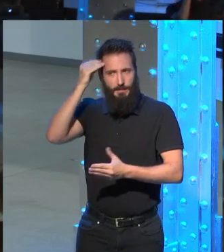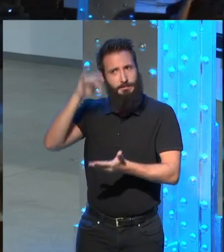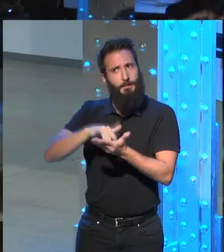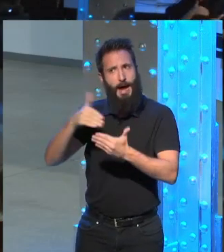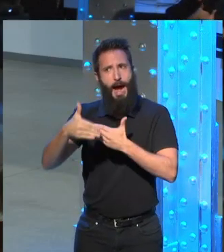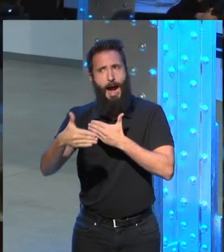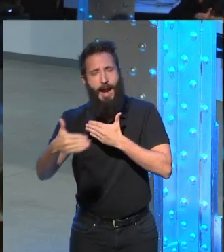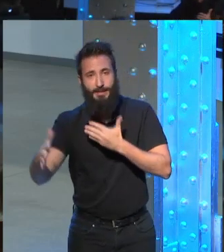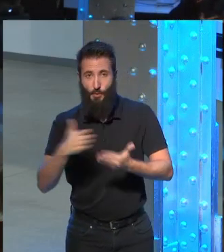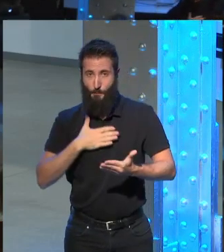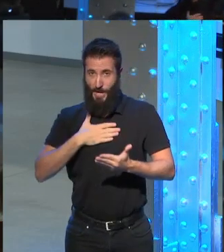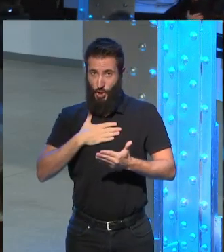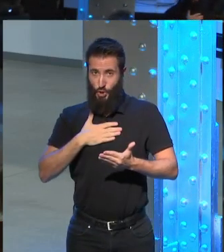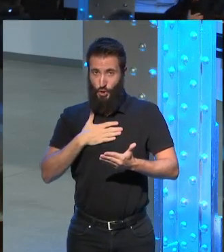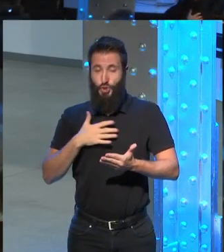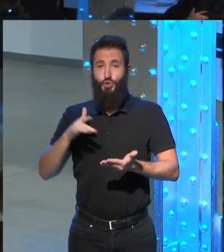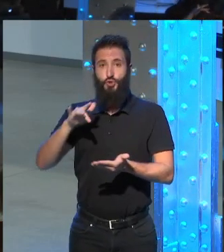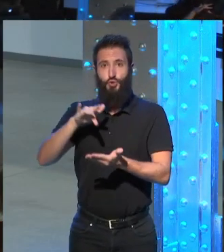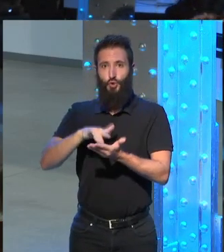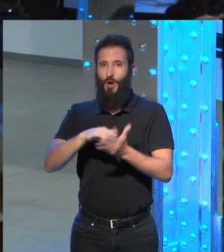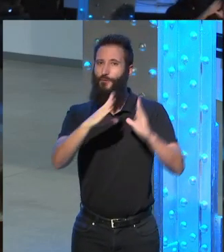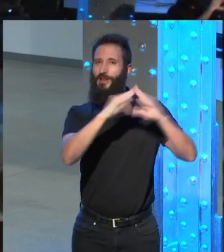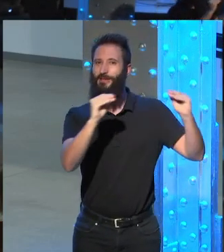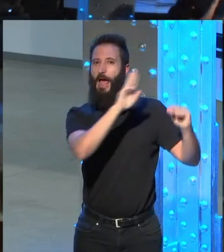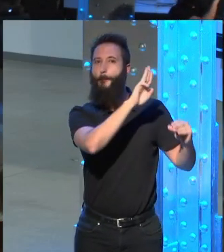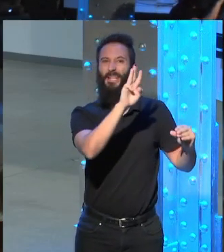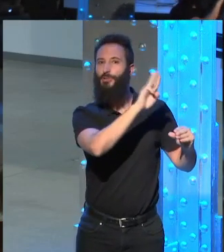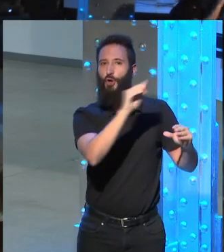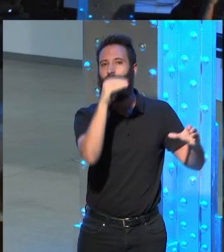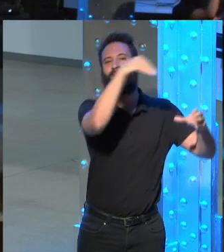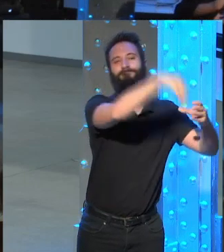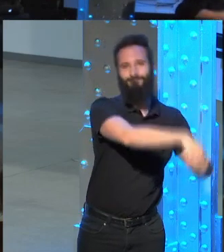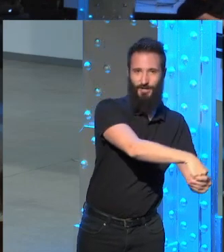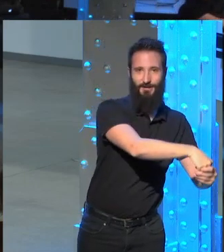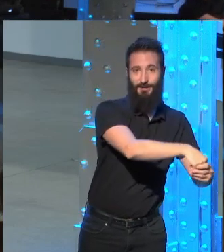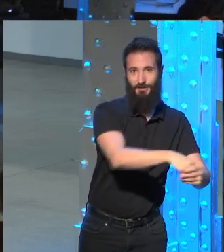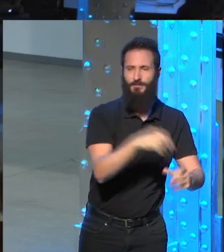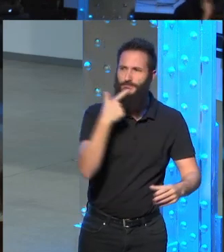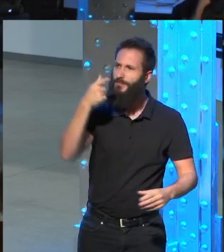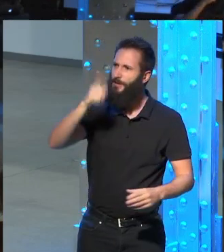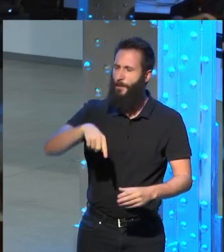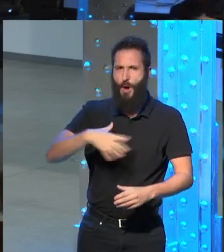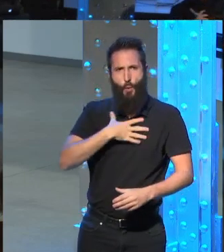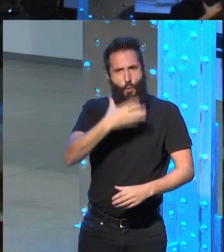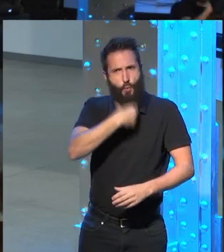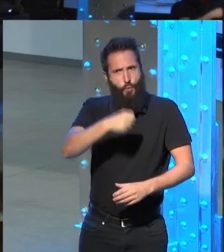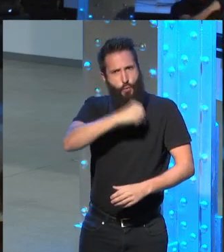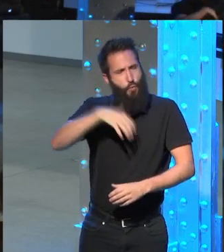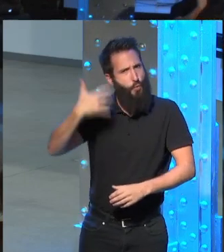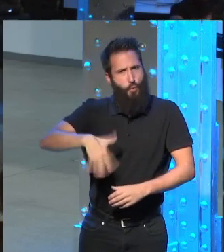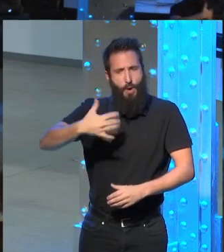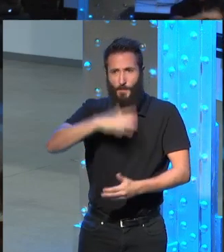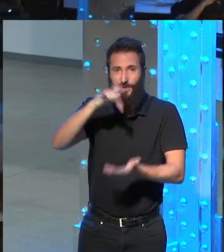tenía y la correspondencia en Princeton sí y de hecho es muy impresionante porque es un archivo